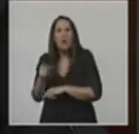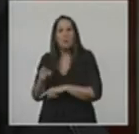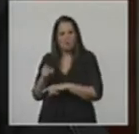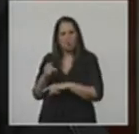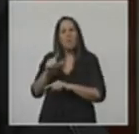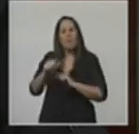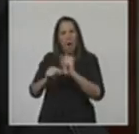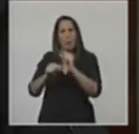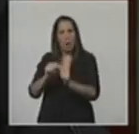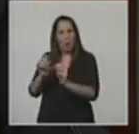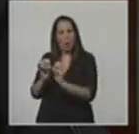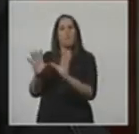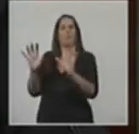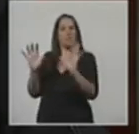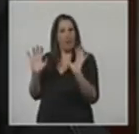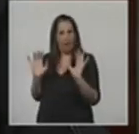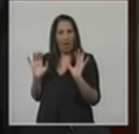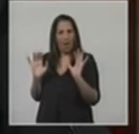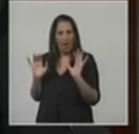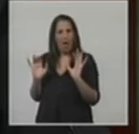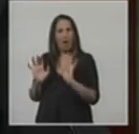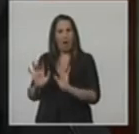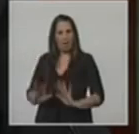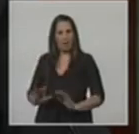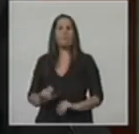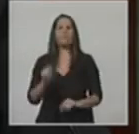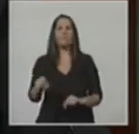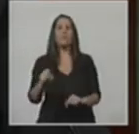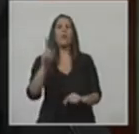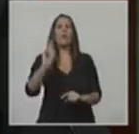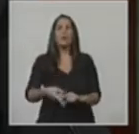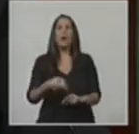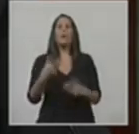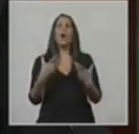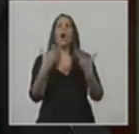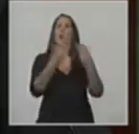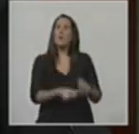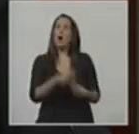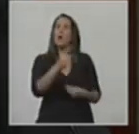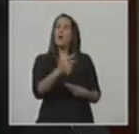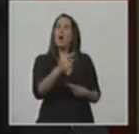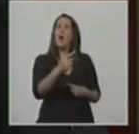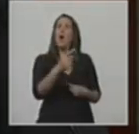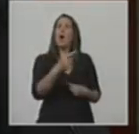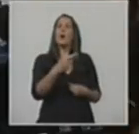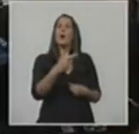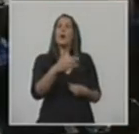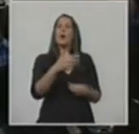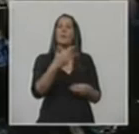terrorismo. Acompañamos la declaración de inconstitucionalidad del memorándum de entendimiento con Irán.